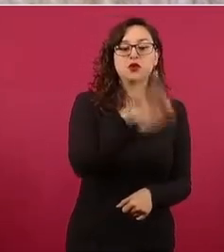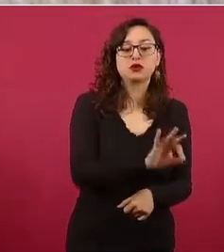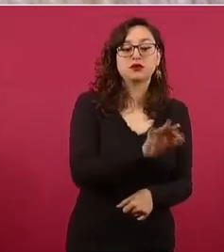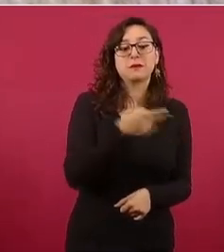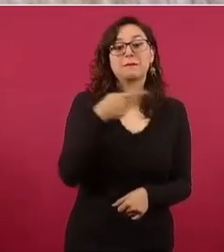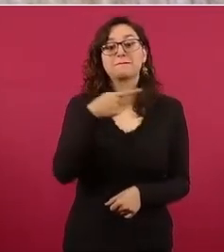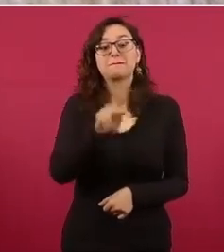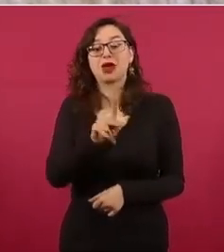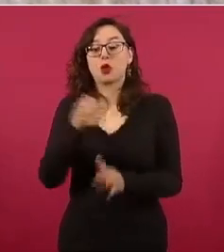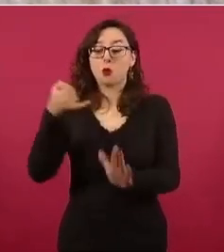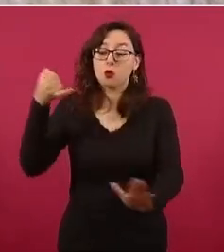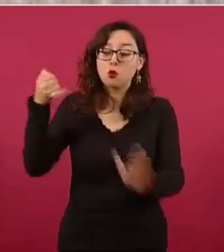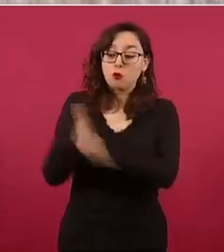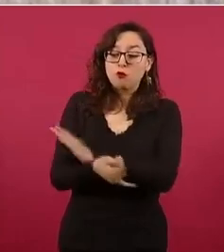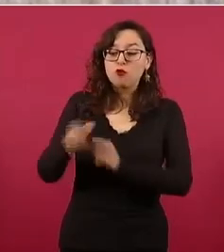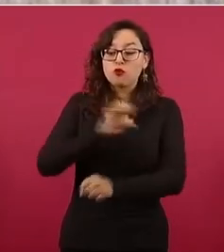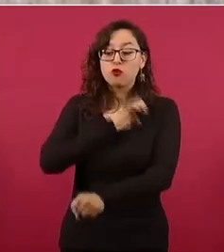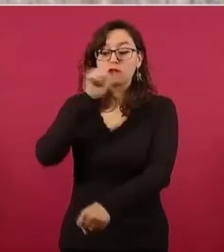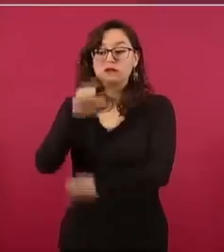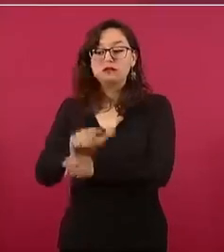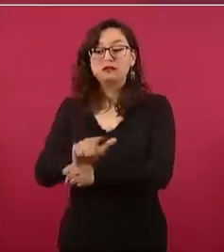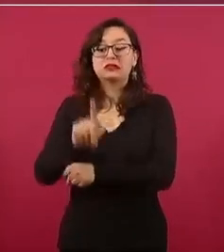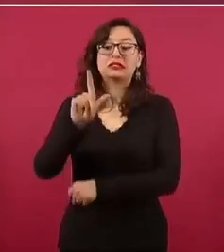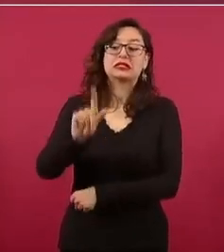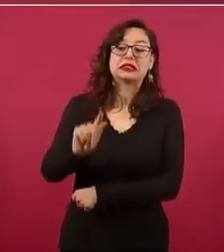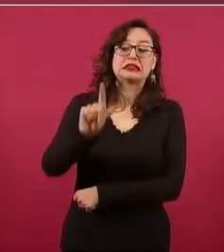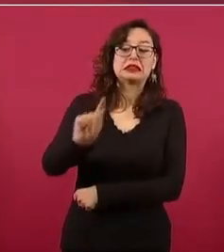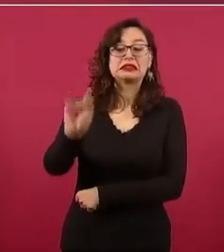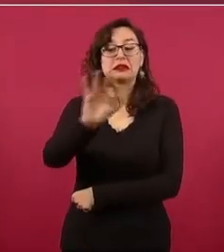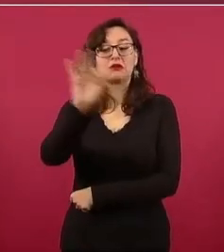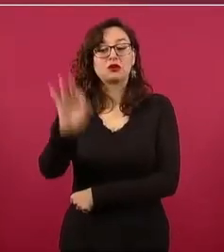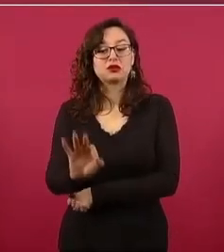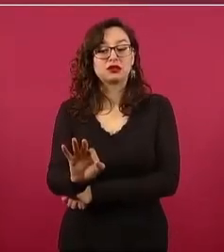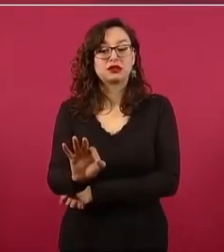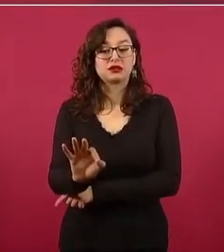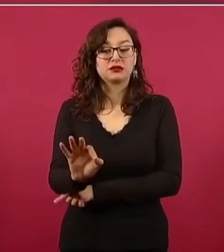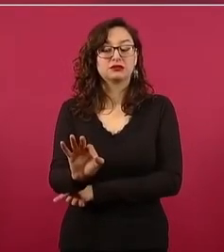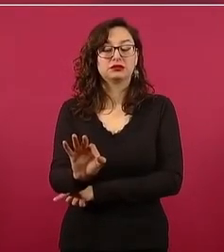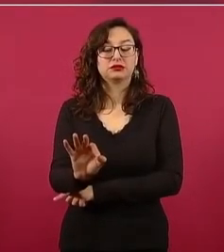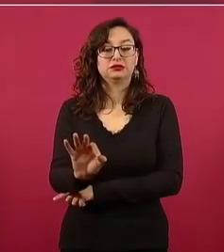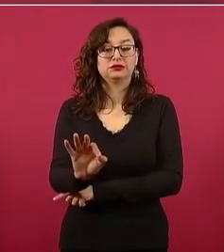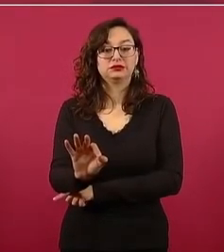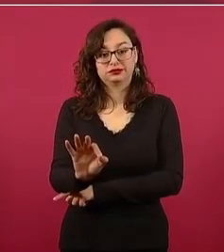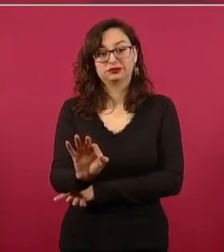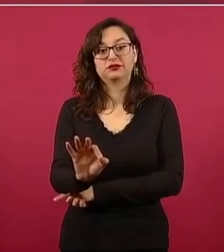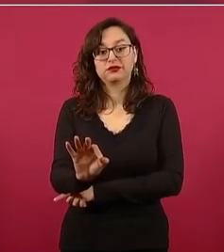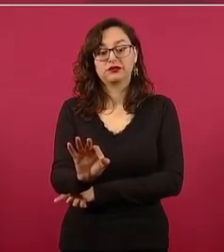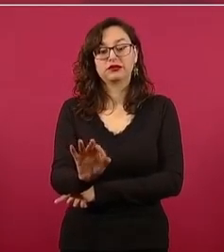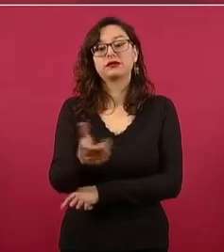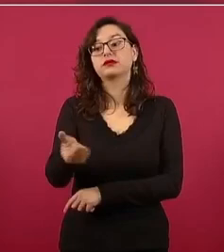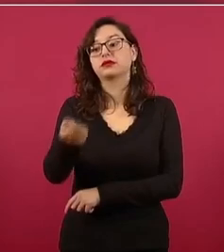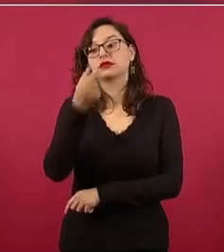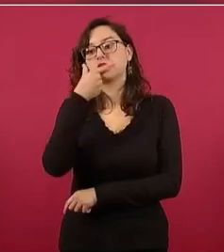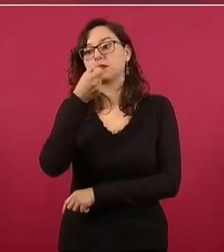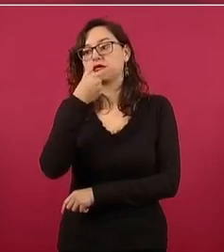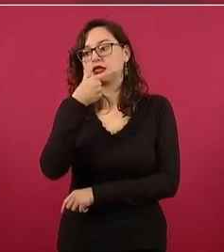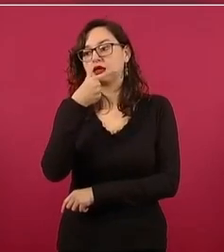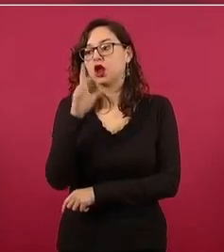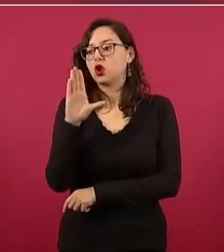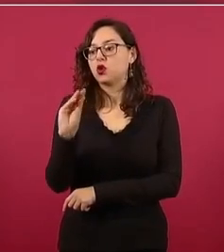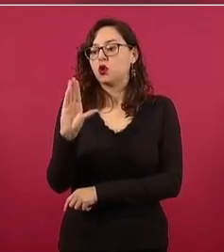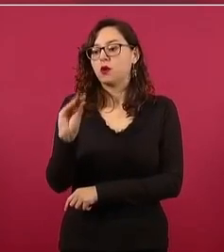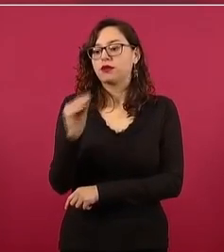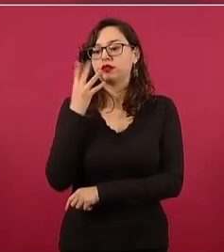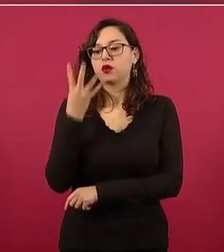78, médicos generales y ya 100, en medicamentos 94 por